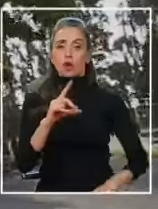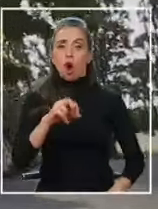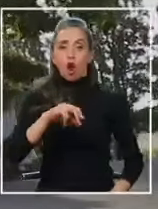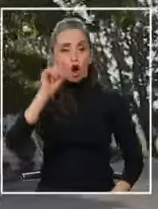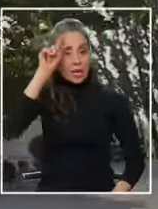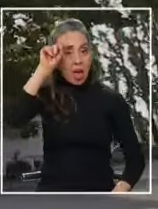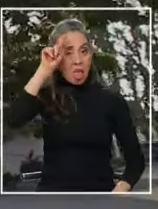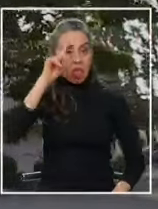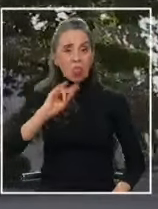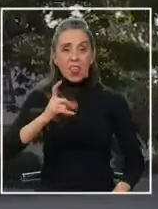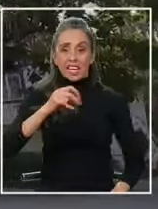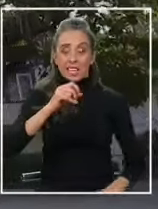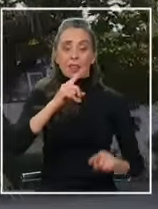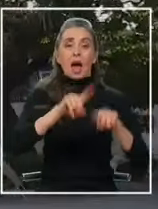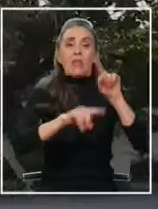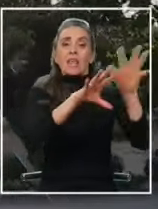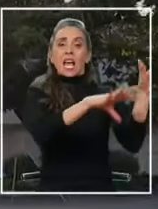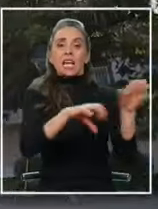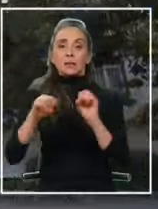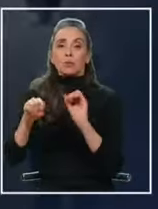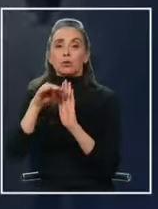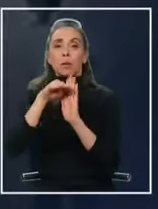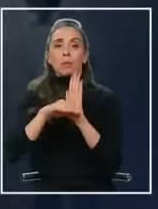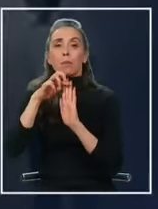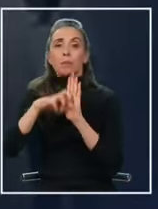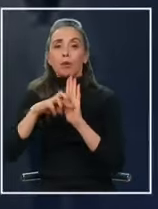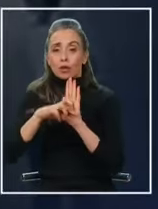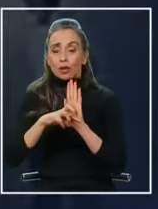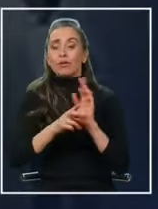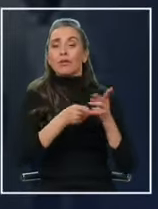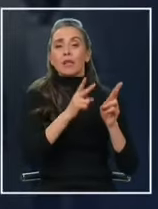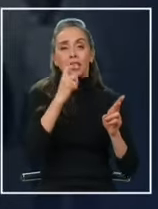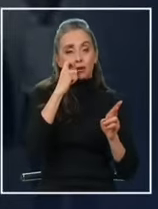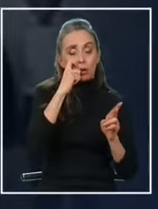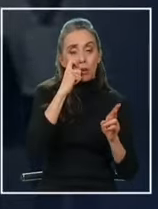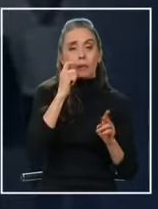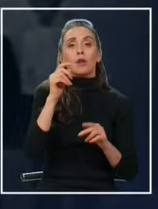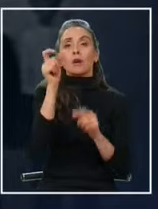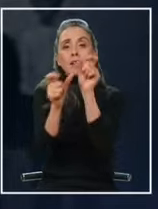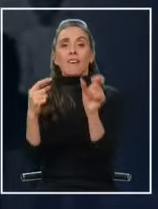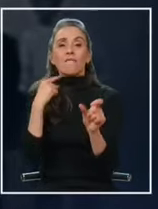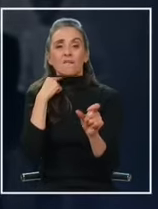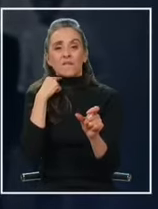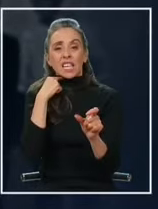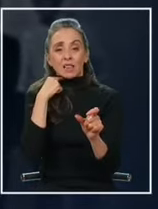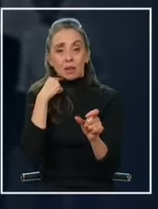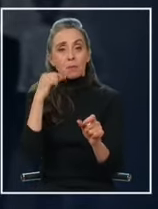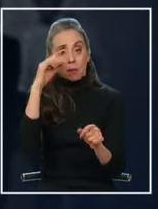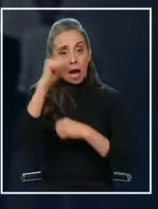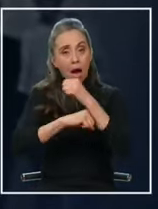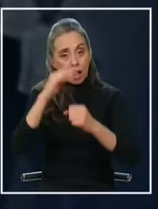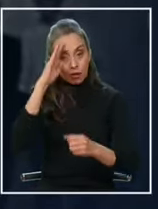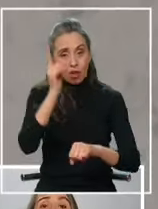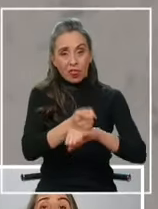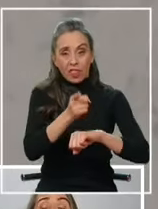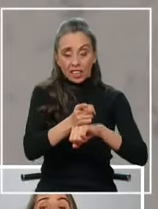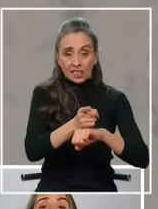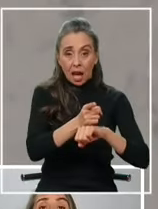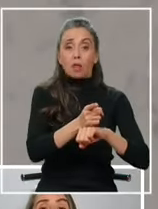Dignidad como parte de su agenda de derechos humanos y reparación a las víctimas de dictadura. Hemos dado inicio al proceso